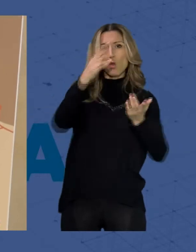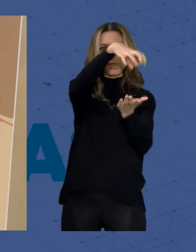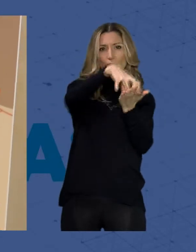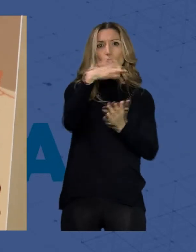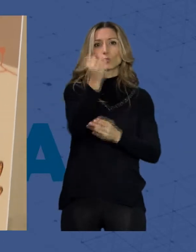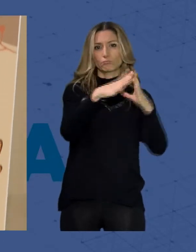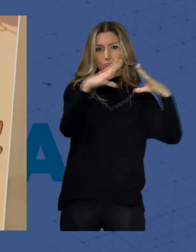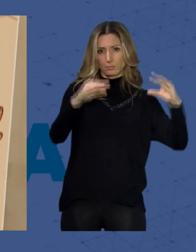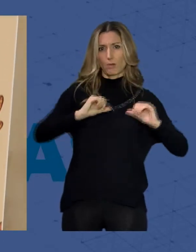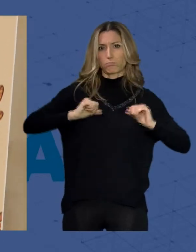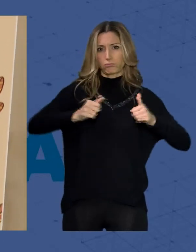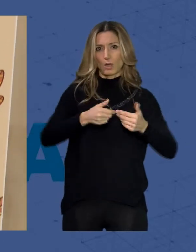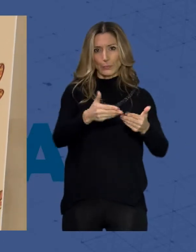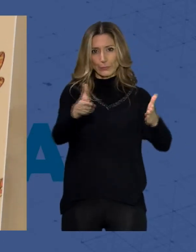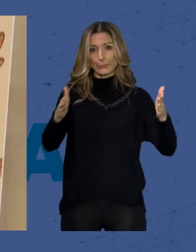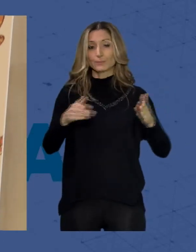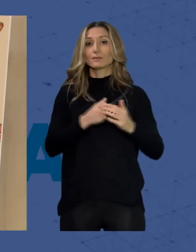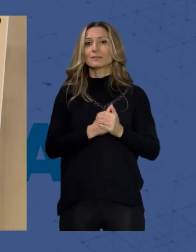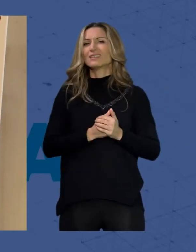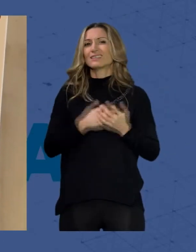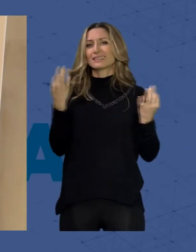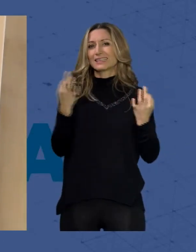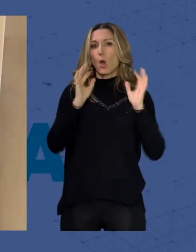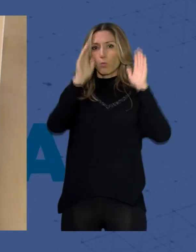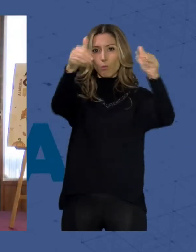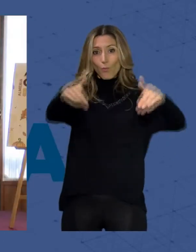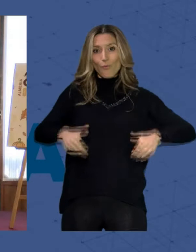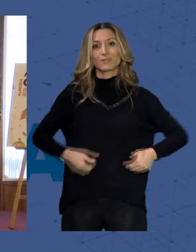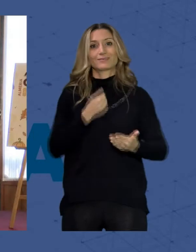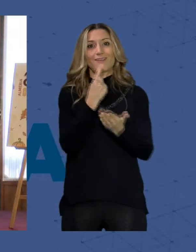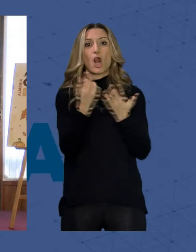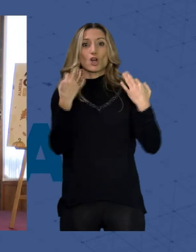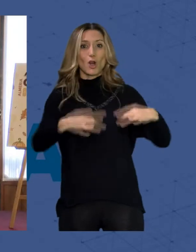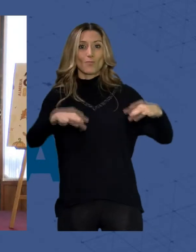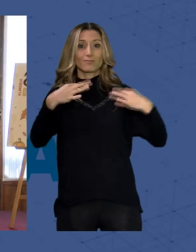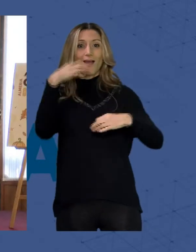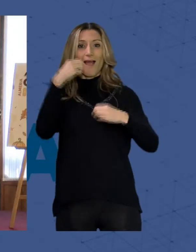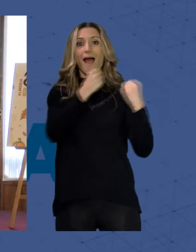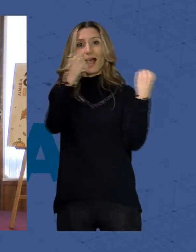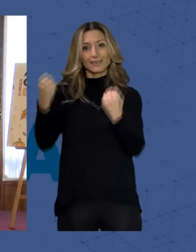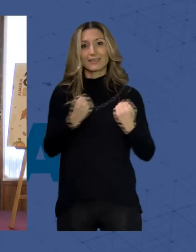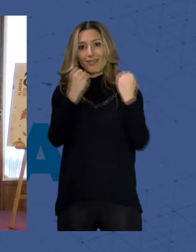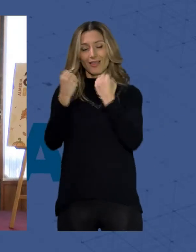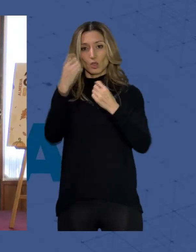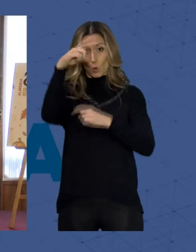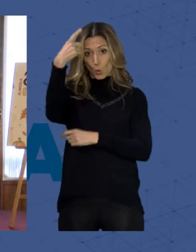los centros de la Junta de Andalucía. Se trata de una vuelta a la normalidad en las actividades culturales. Este